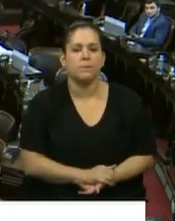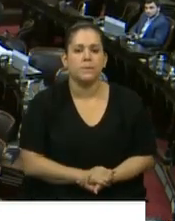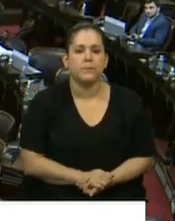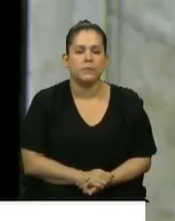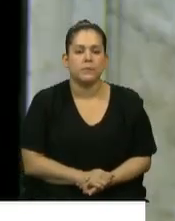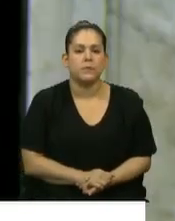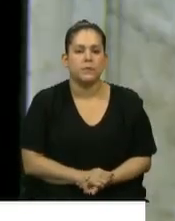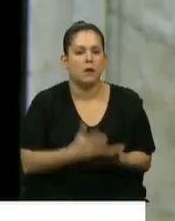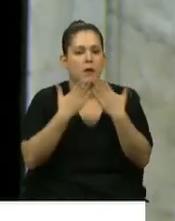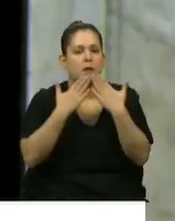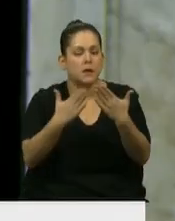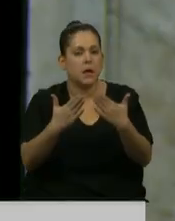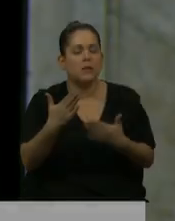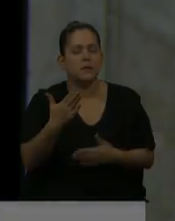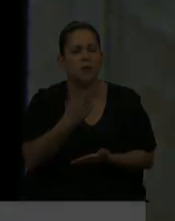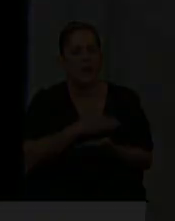Gracias, Diputado Pastori.